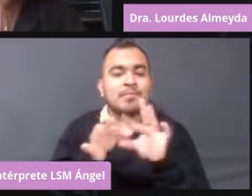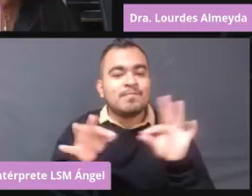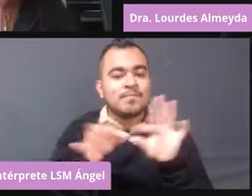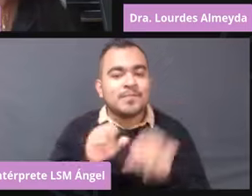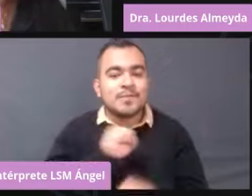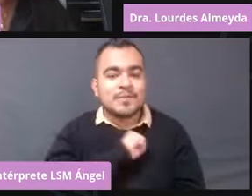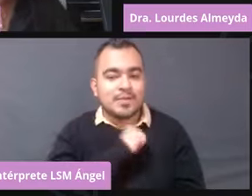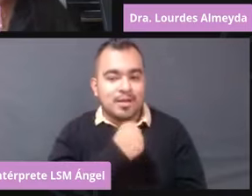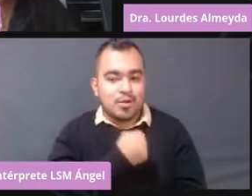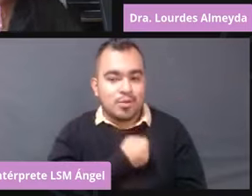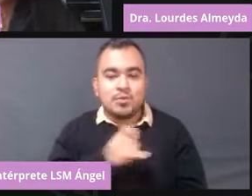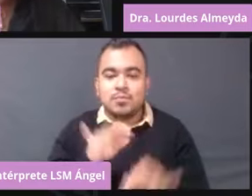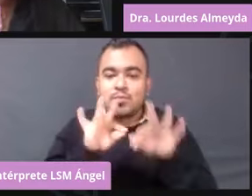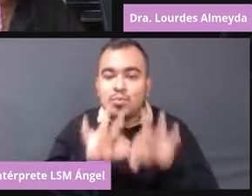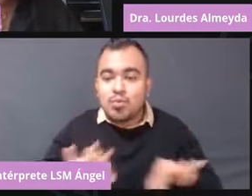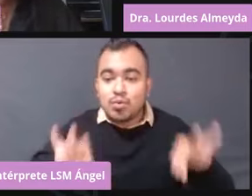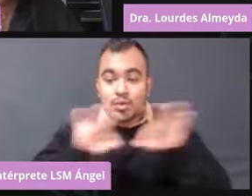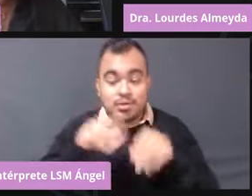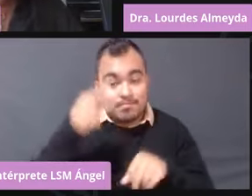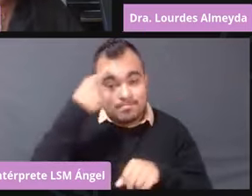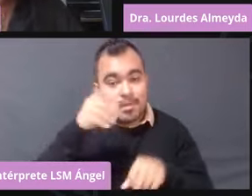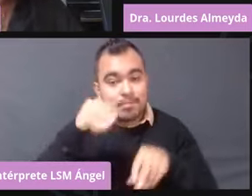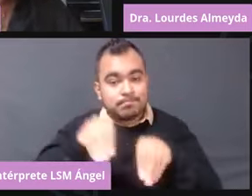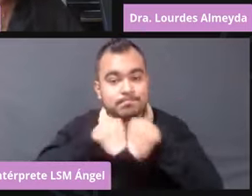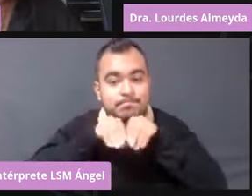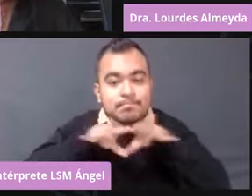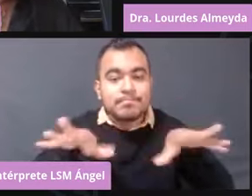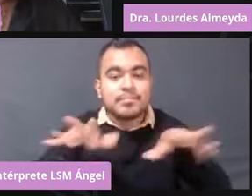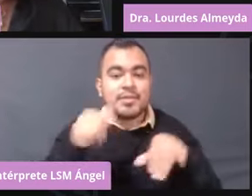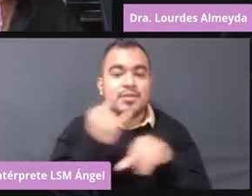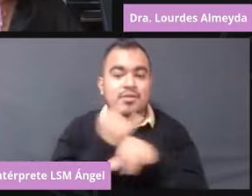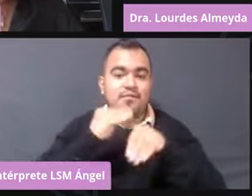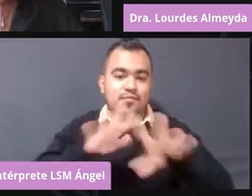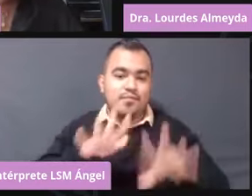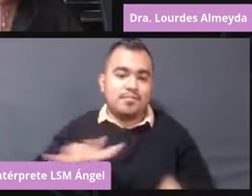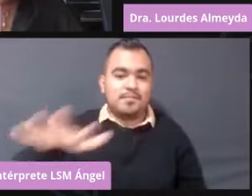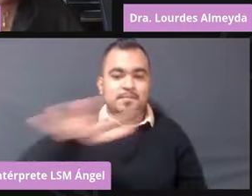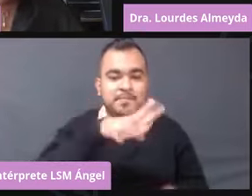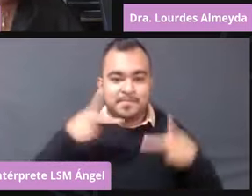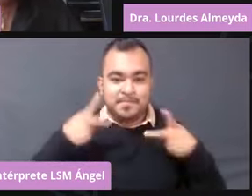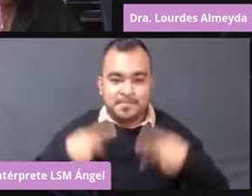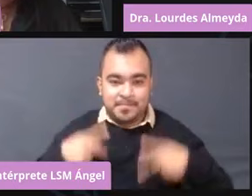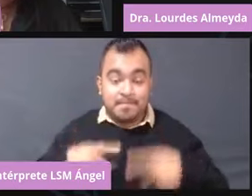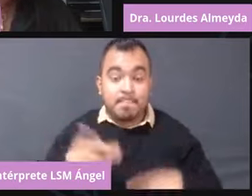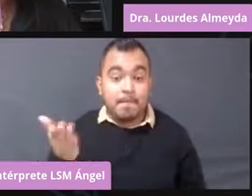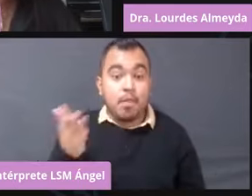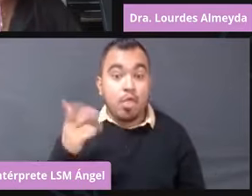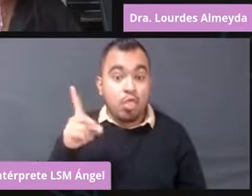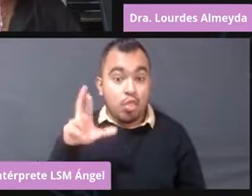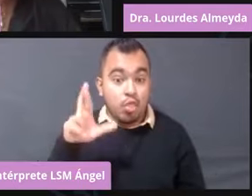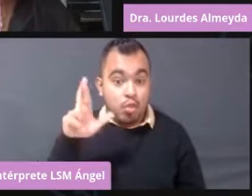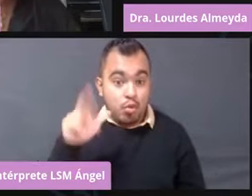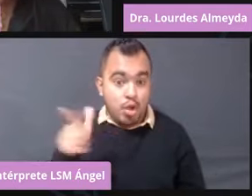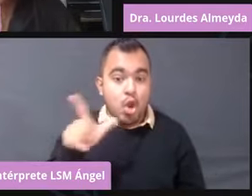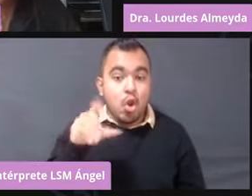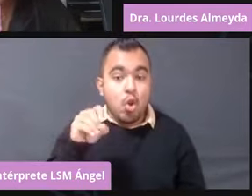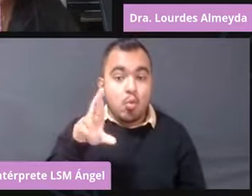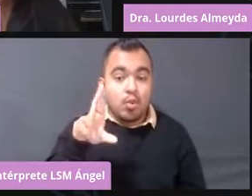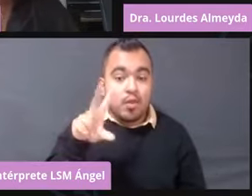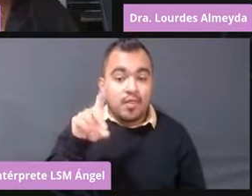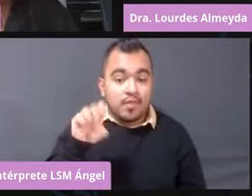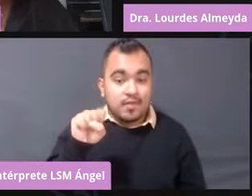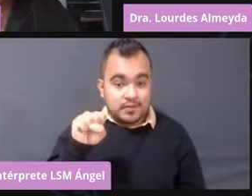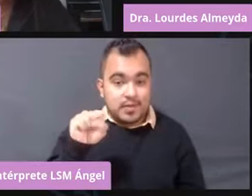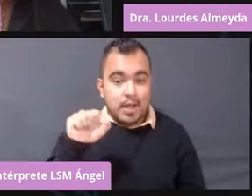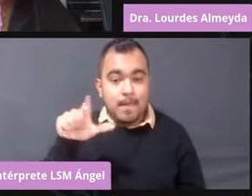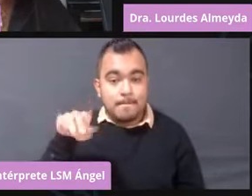transmitir esta información a la ciudadanía. Pues, doctora, doctora Lobur de Salmeida, antes de cederle el